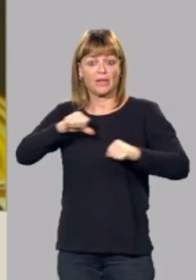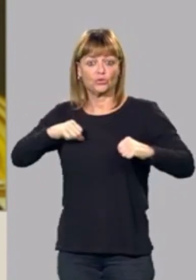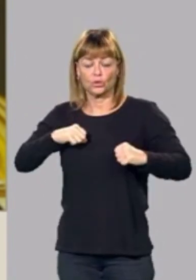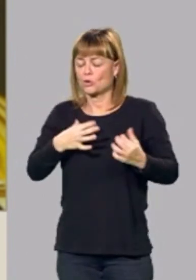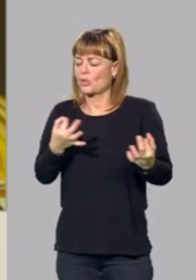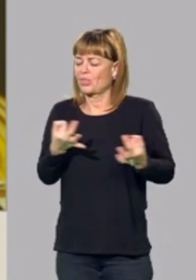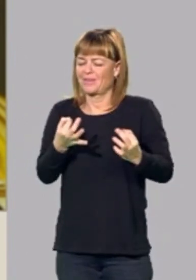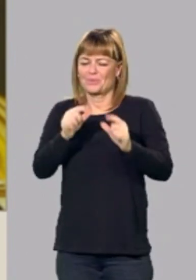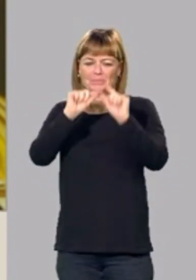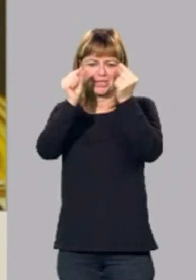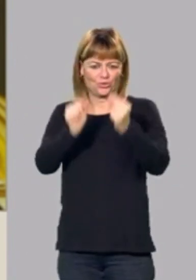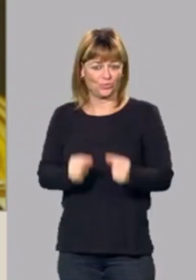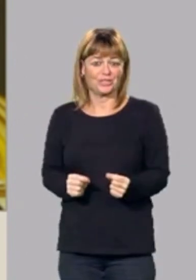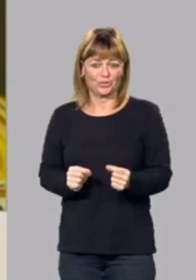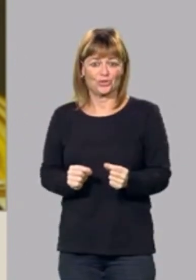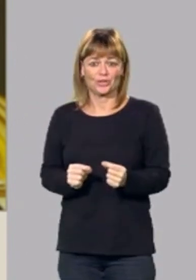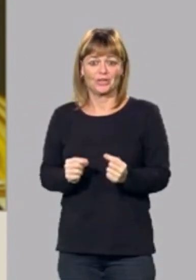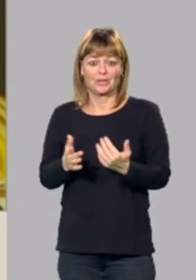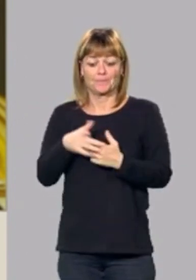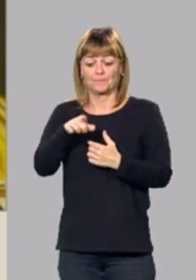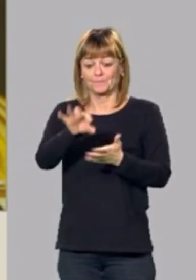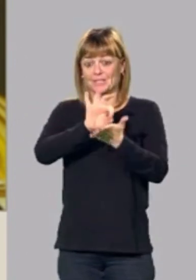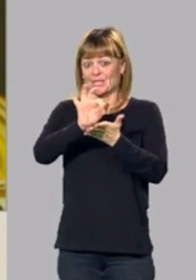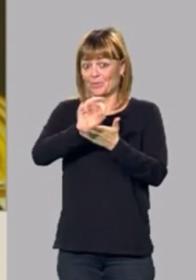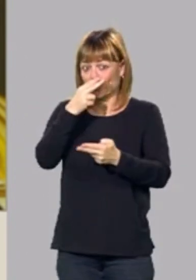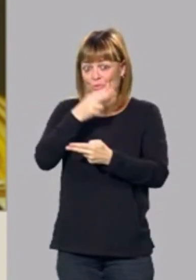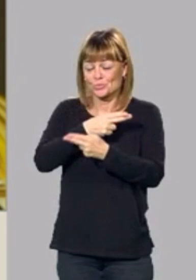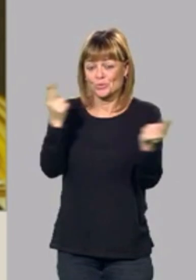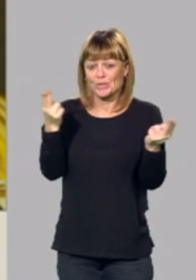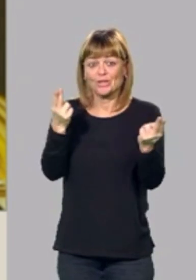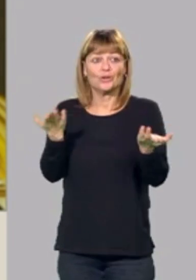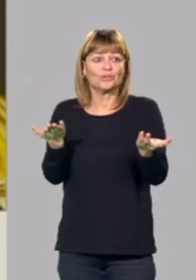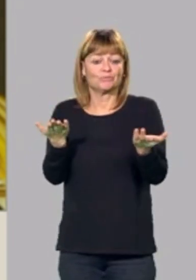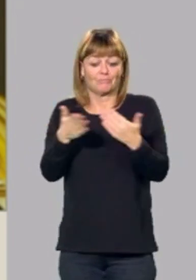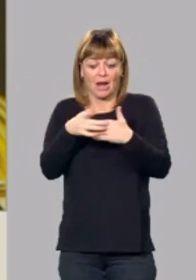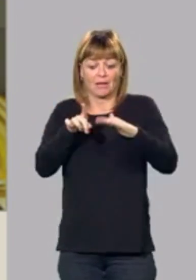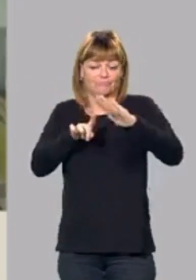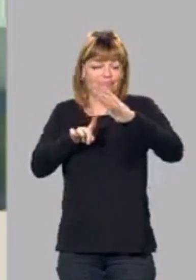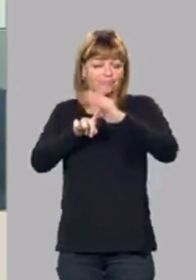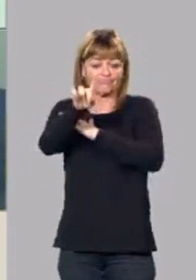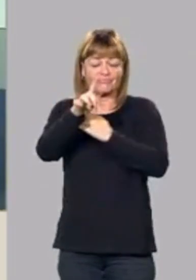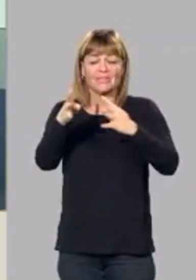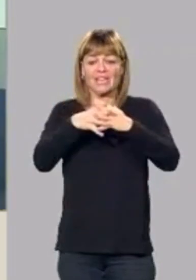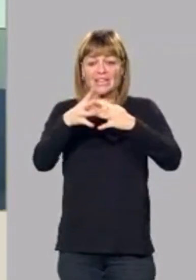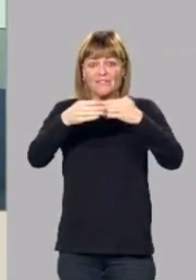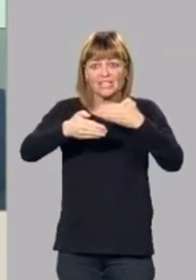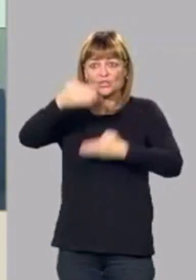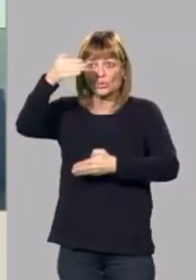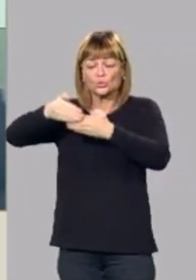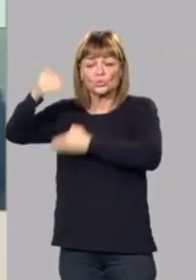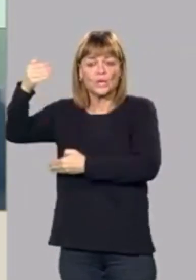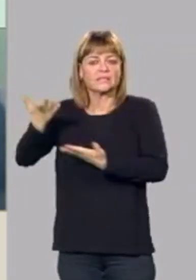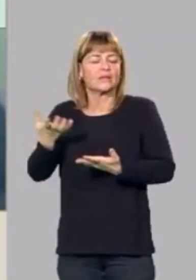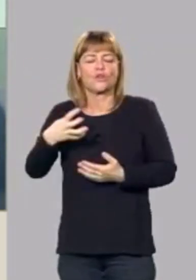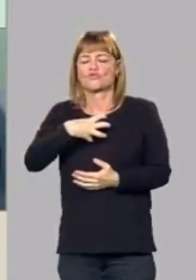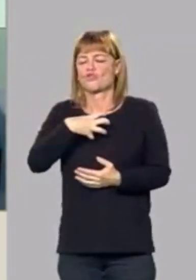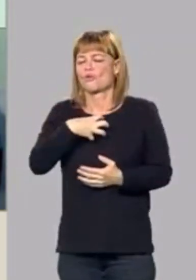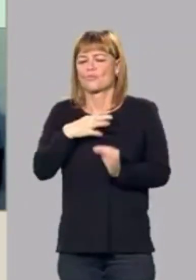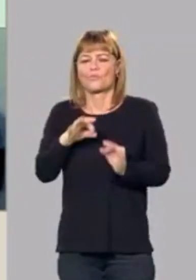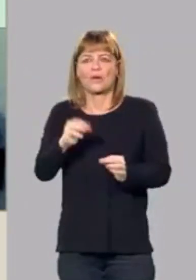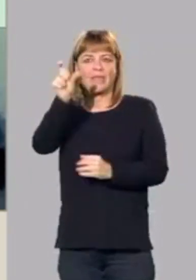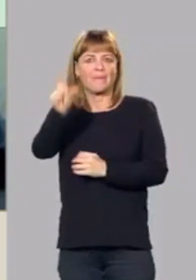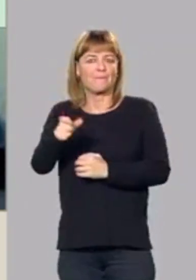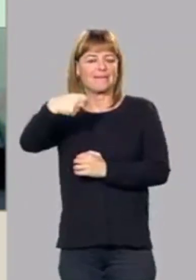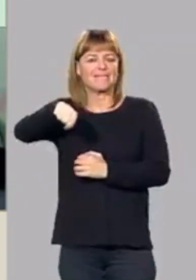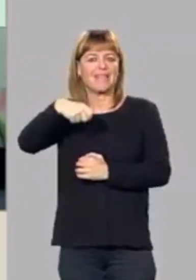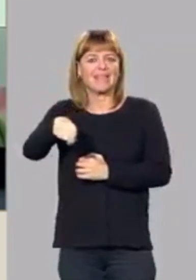haber unos presupuestos para que haya unos servicios públicos, para que se puedan desarrollar infraestructuras. No puede ser que el presidente